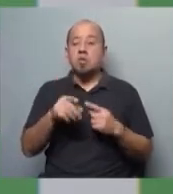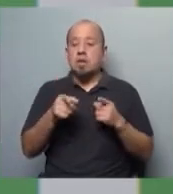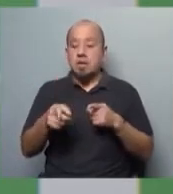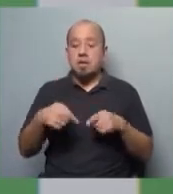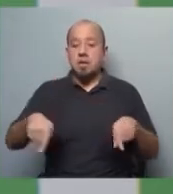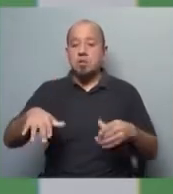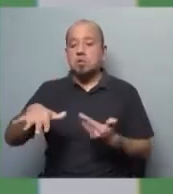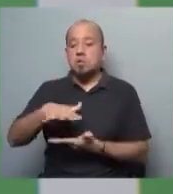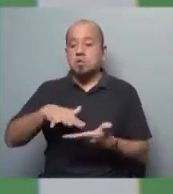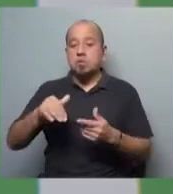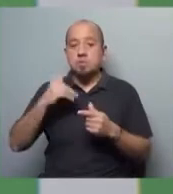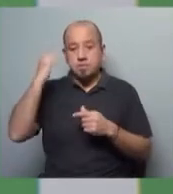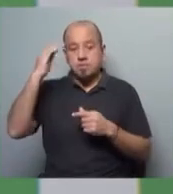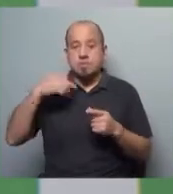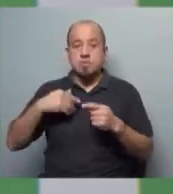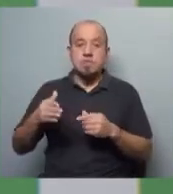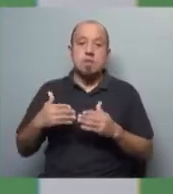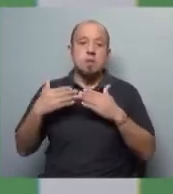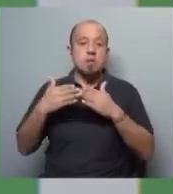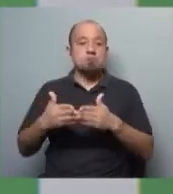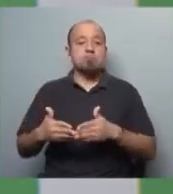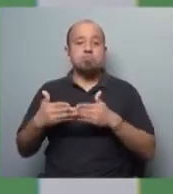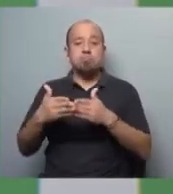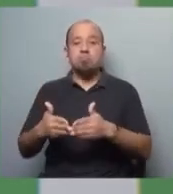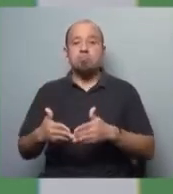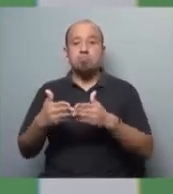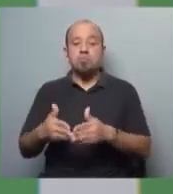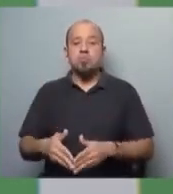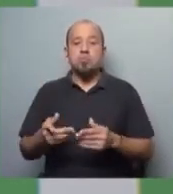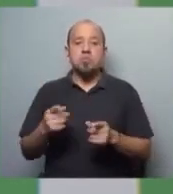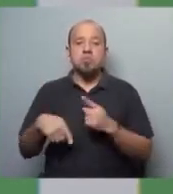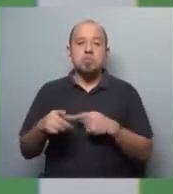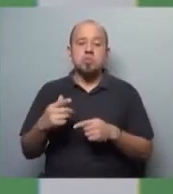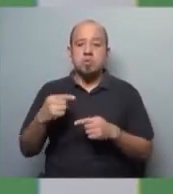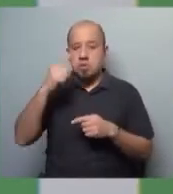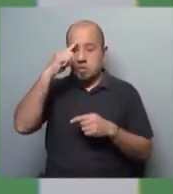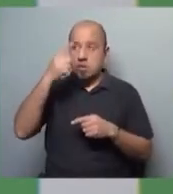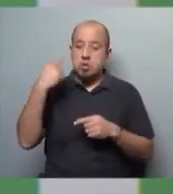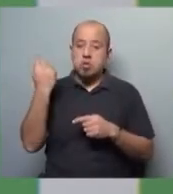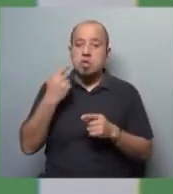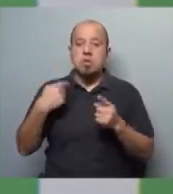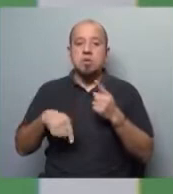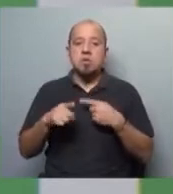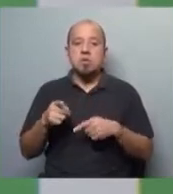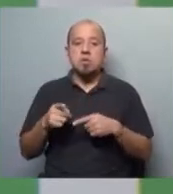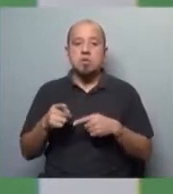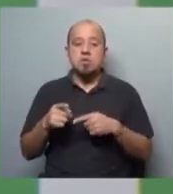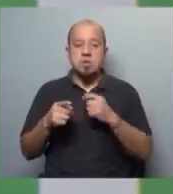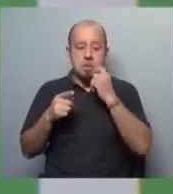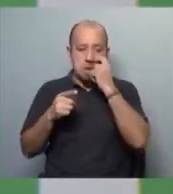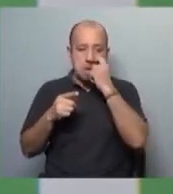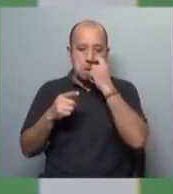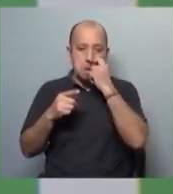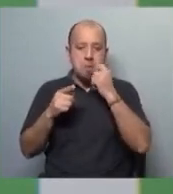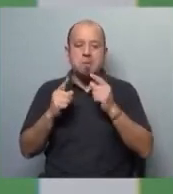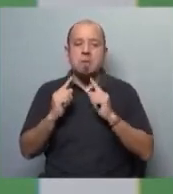tránsito, de importantes rutas de comercio internacional y también